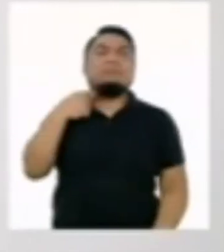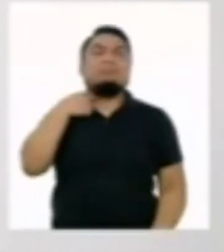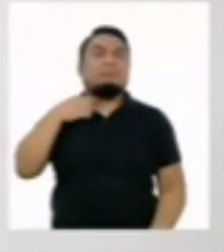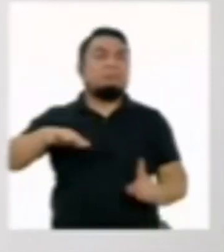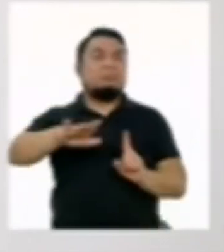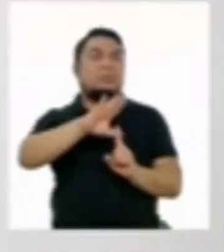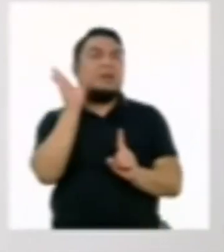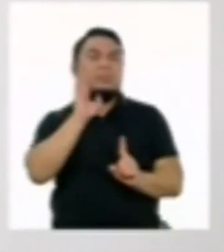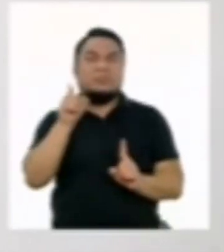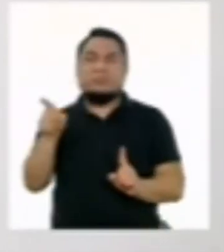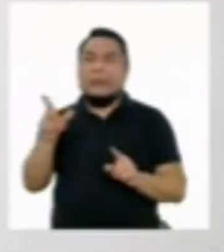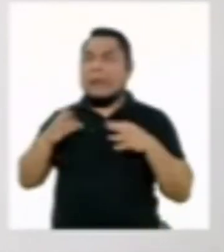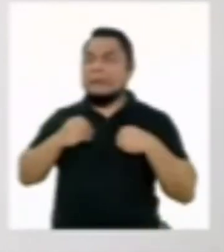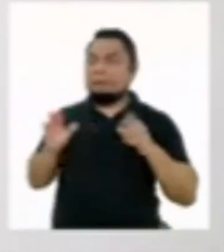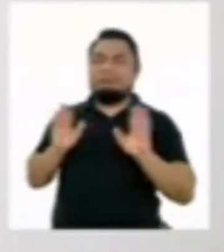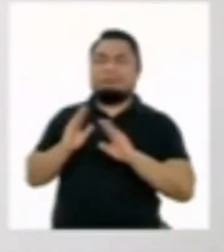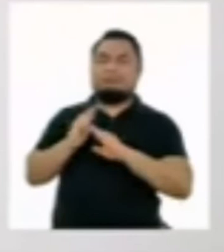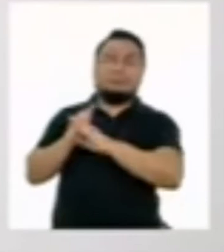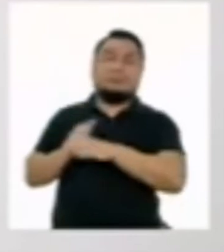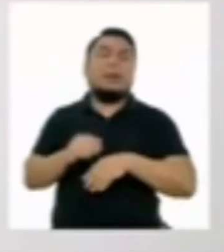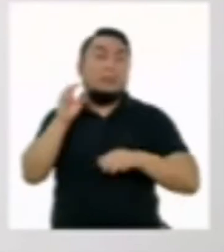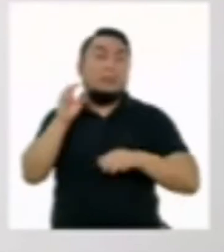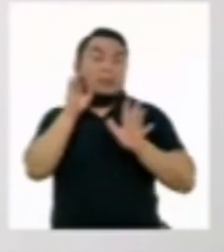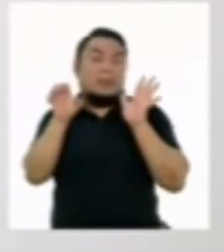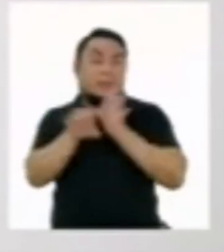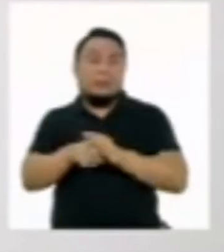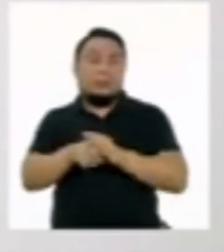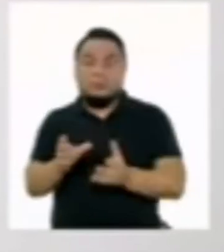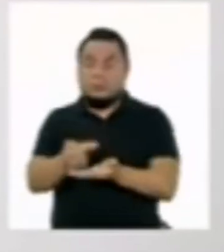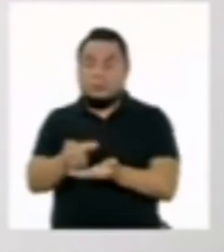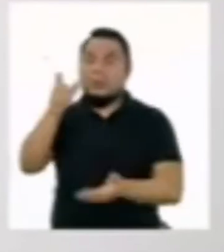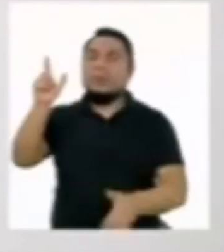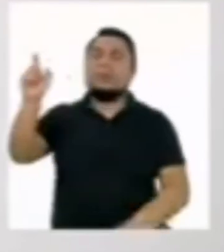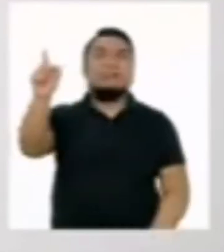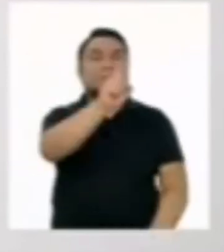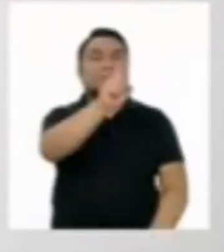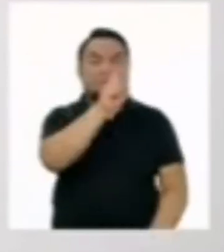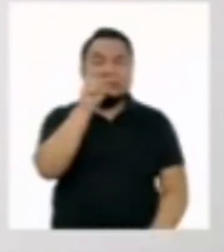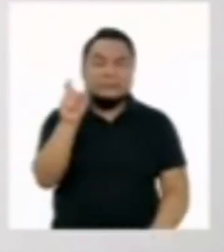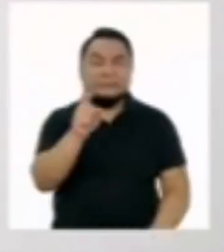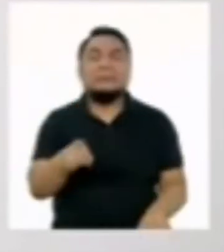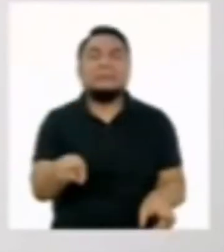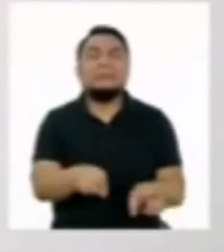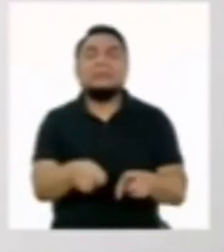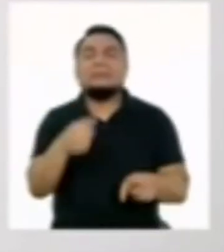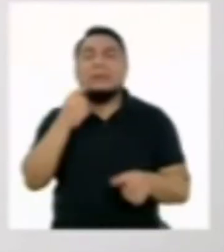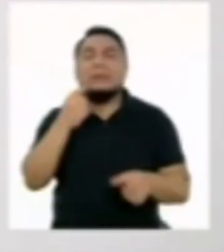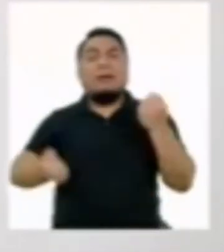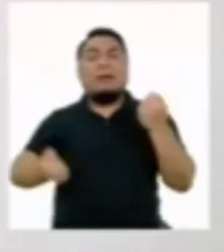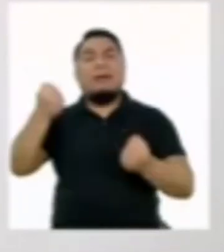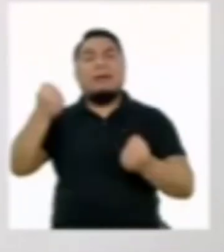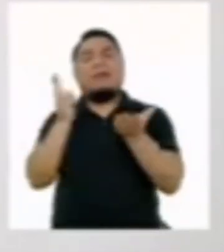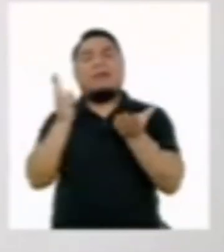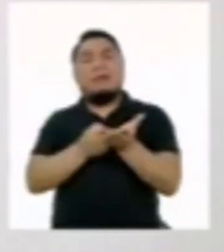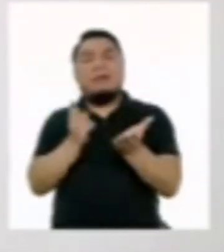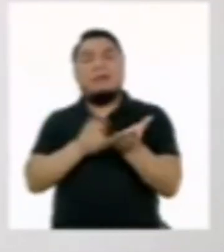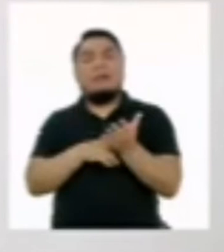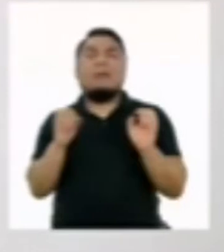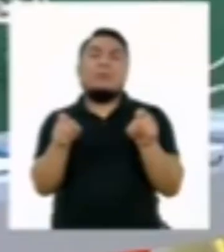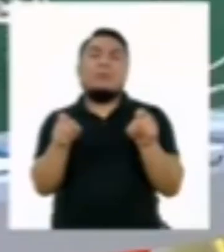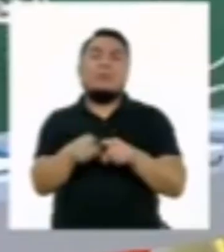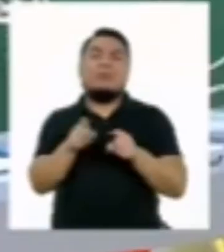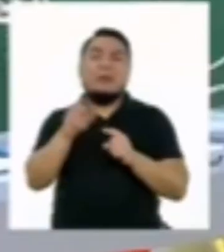el ambiente, como por ejemplo, usar aerosoles, transitar mucho en carro o quemar